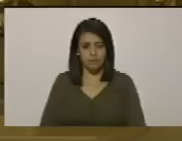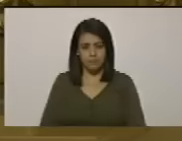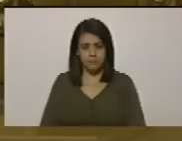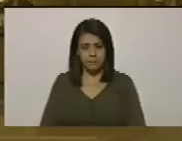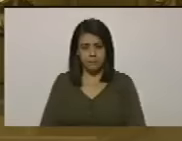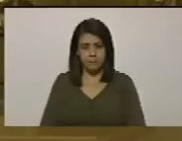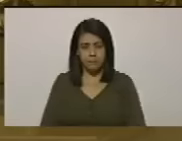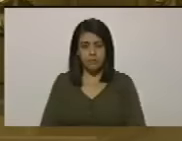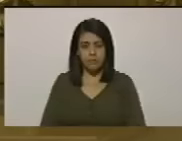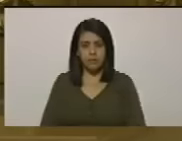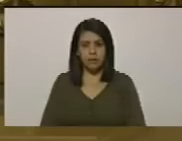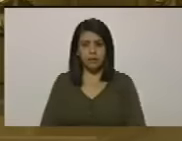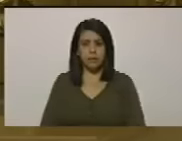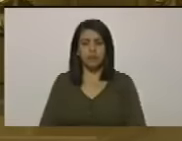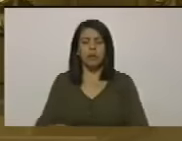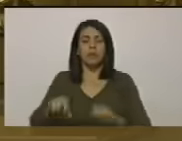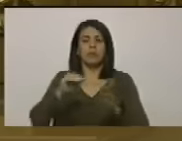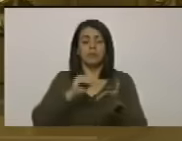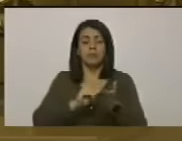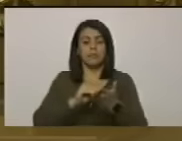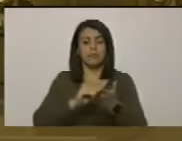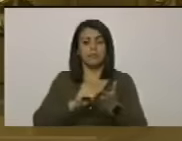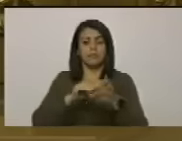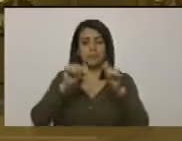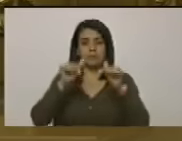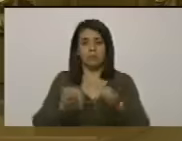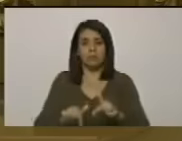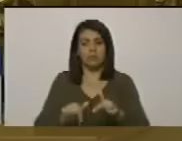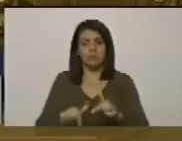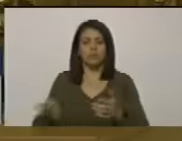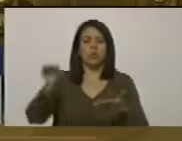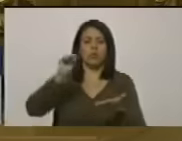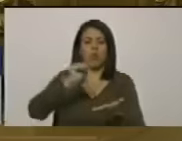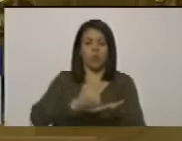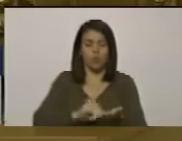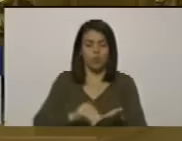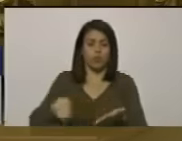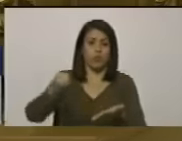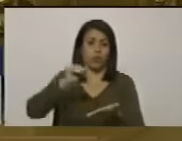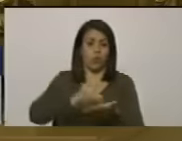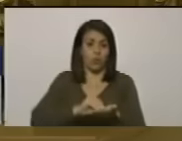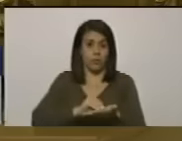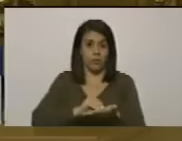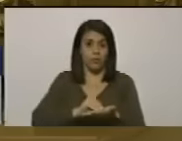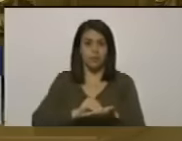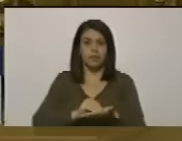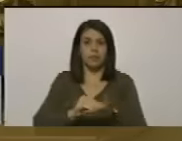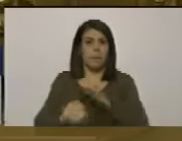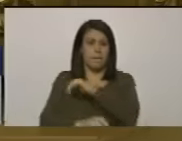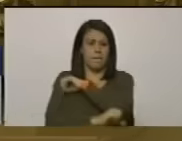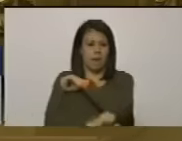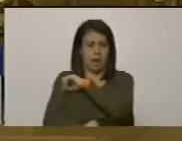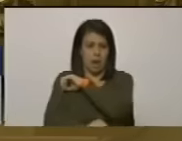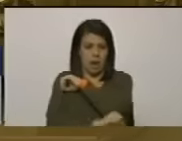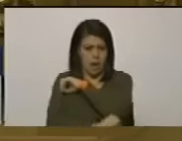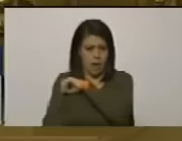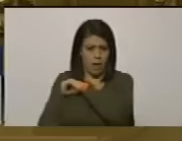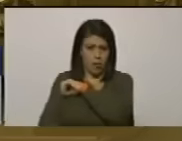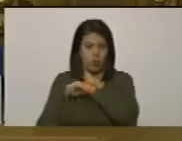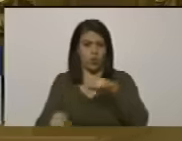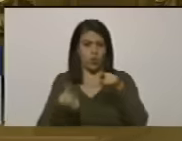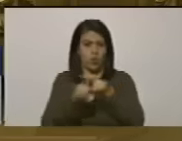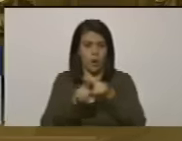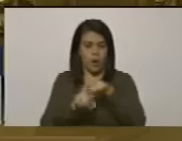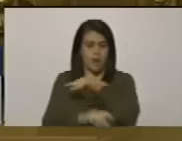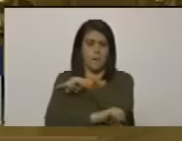acá yo he oído infinita de veces delincuentes delincuentes